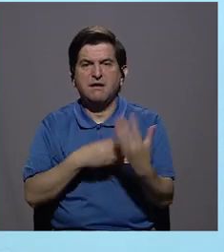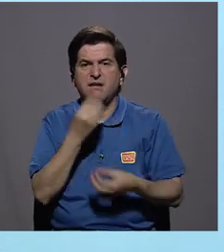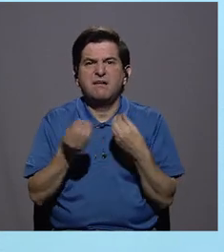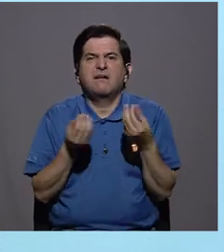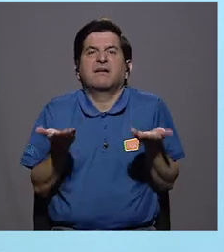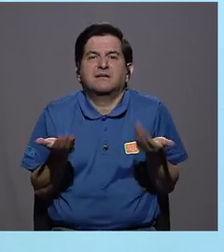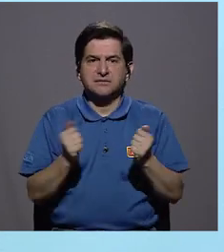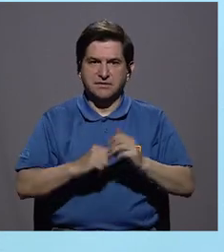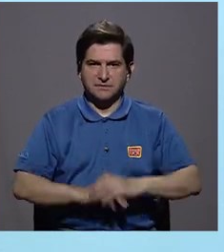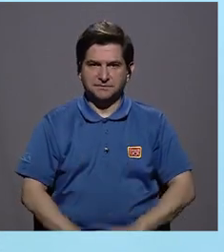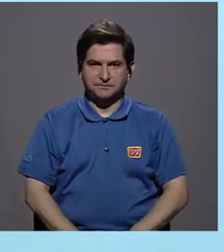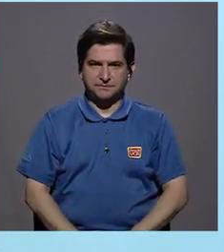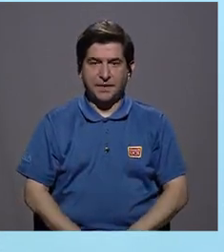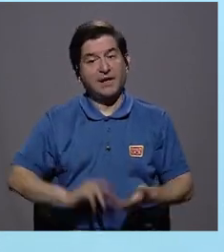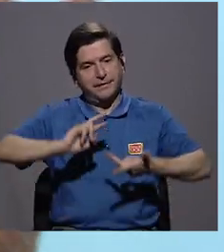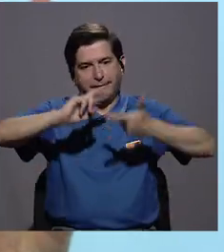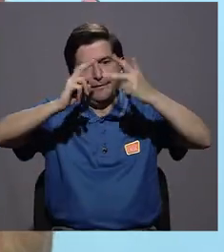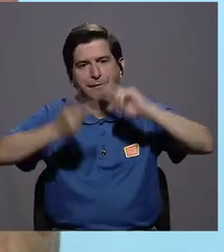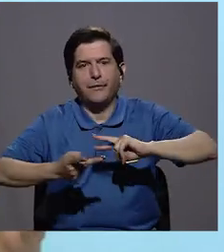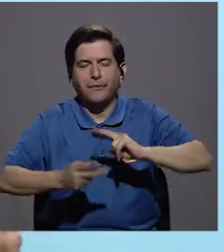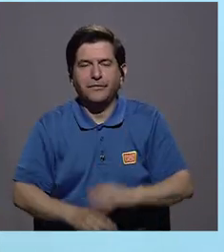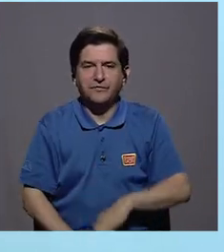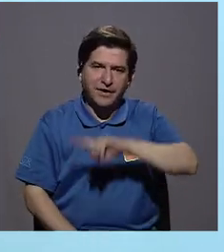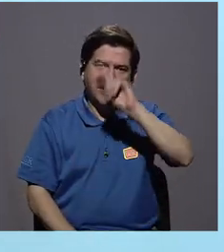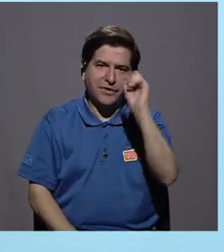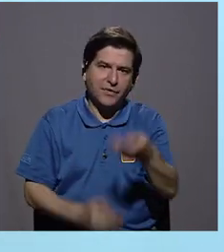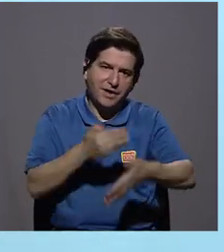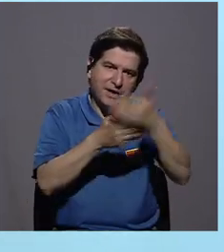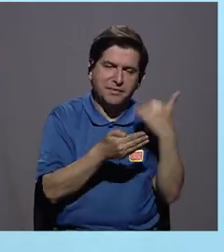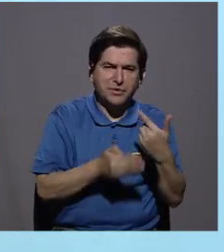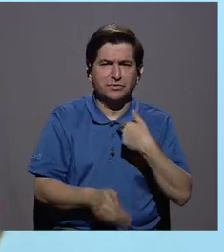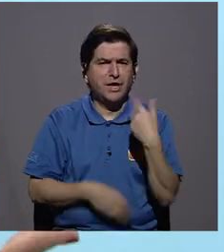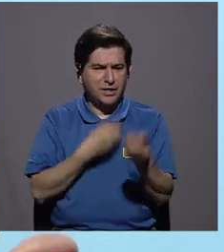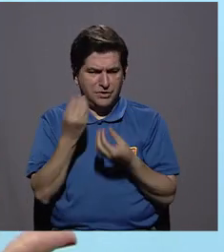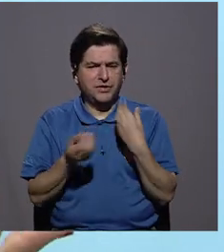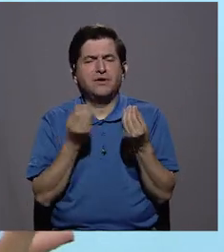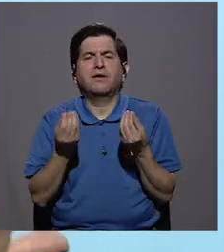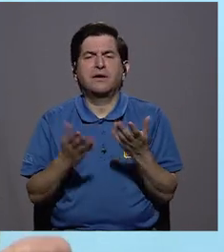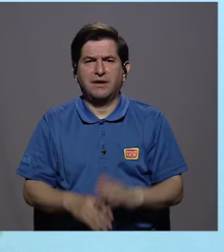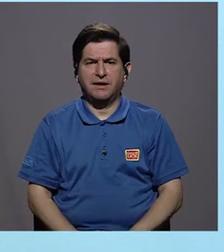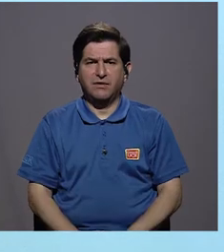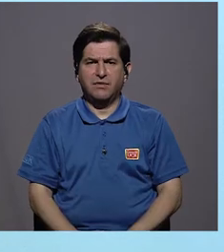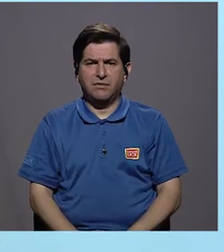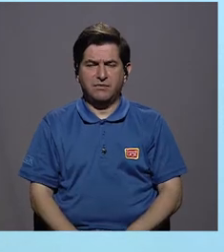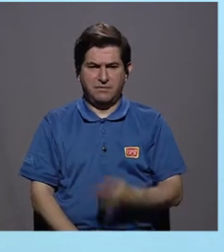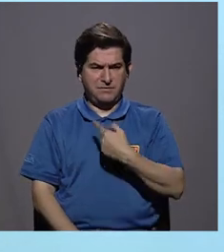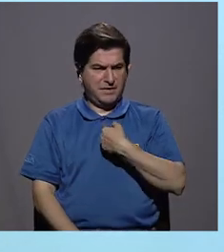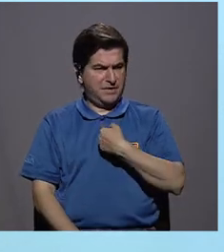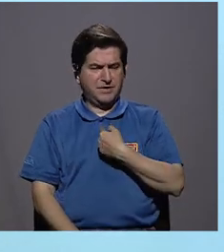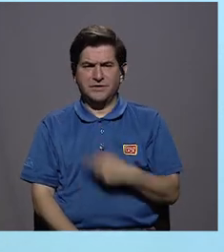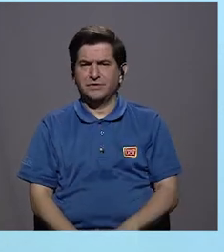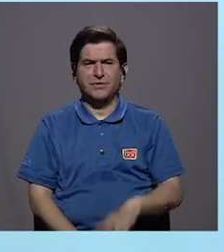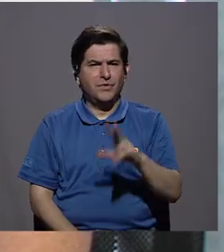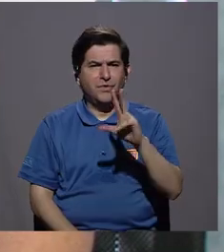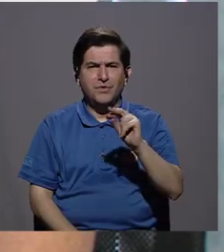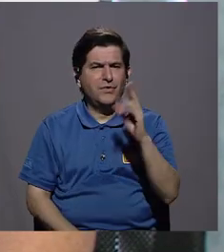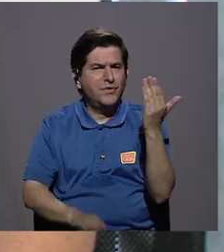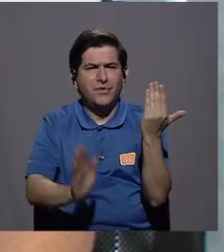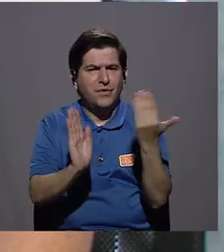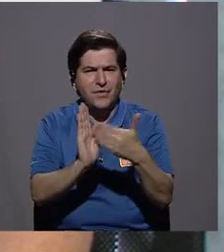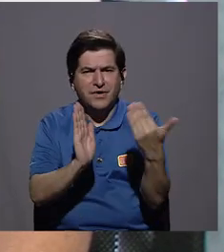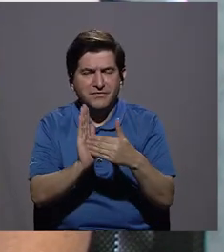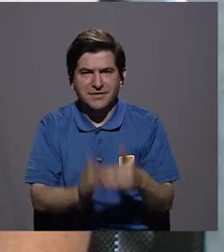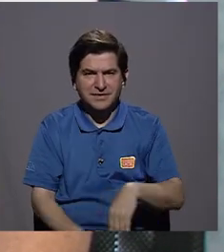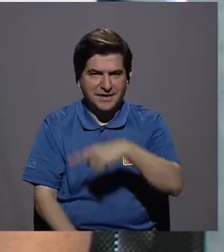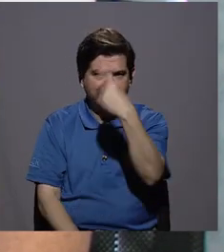hace, doctora? Que sería lo contrario a la pregunta anterior. ¿Qué puedo hacer yo de manera de que no afecta?